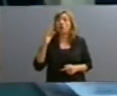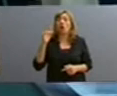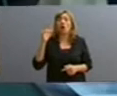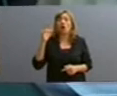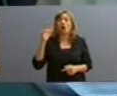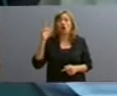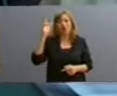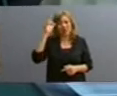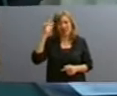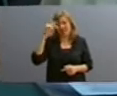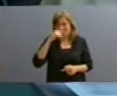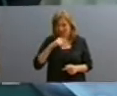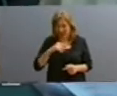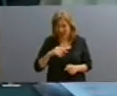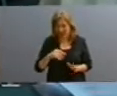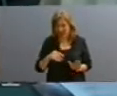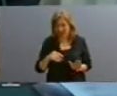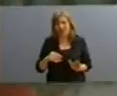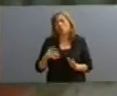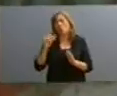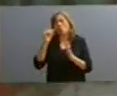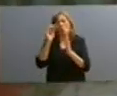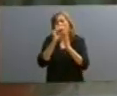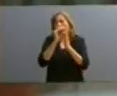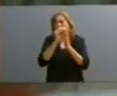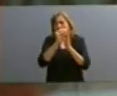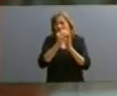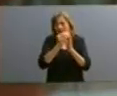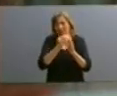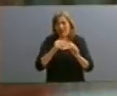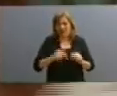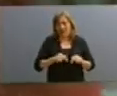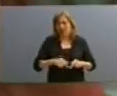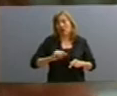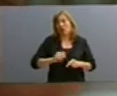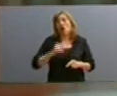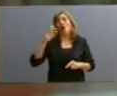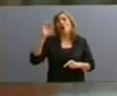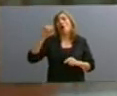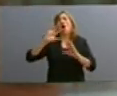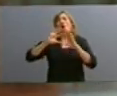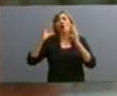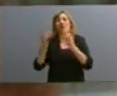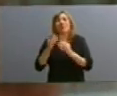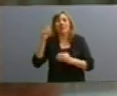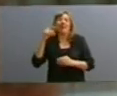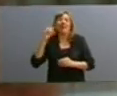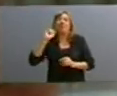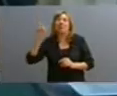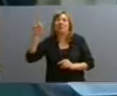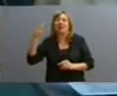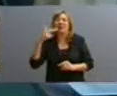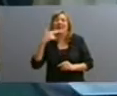firmó un contrato PT-963 entre la AEOI que es el Organismo Internacional de Materia Nuclear